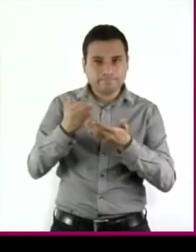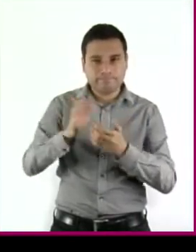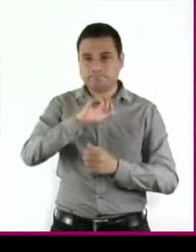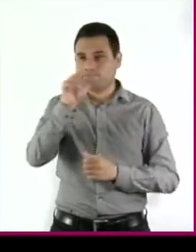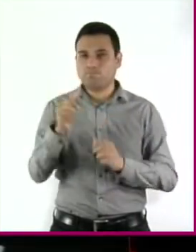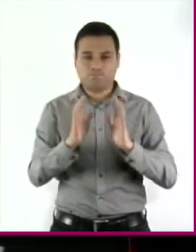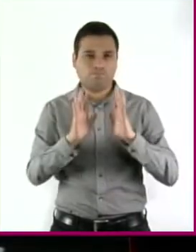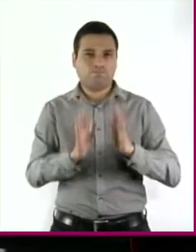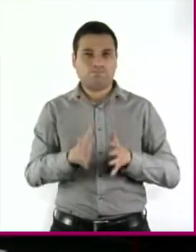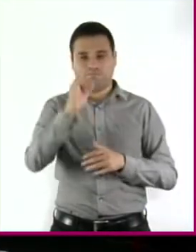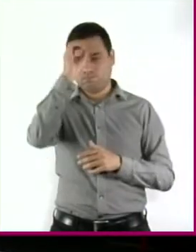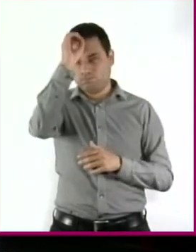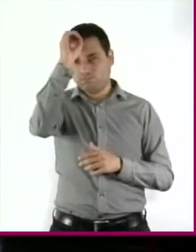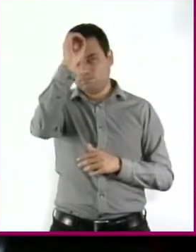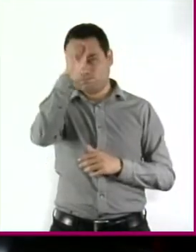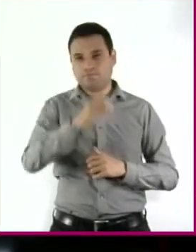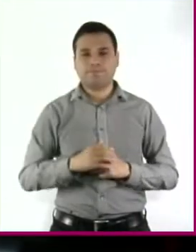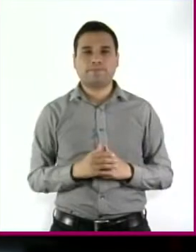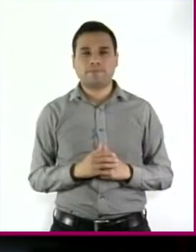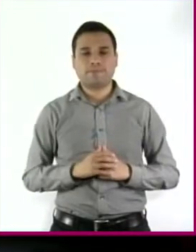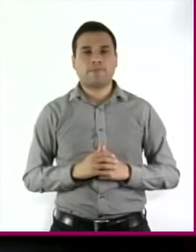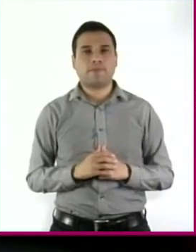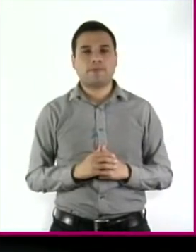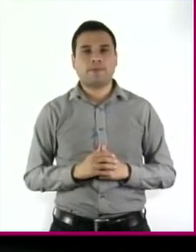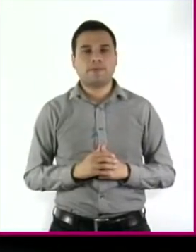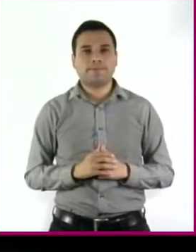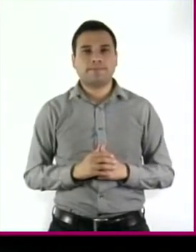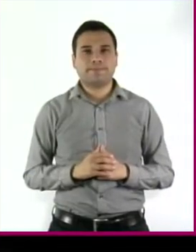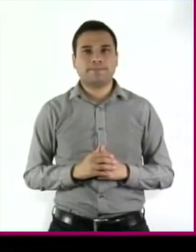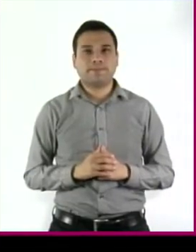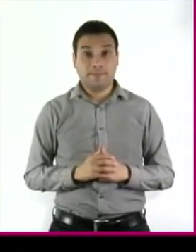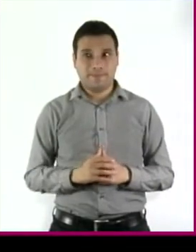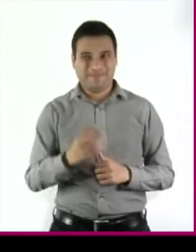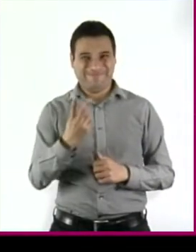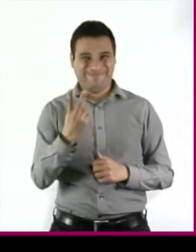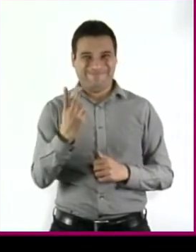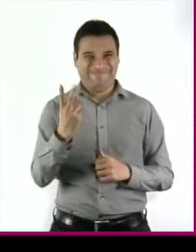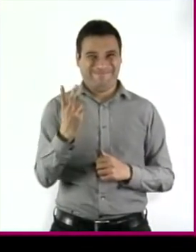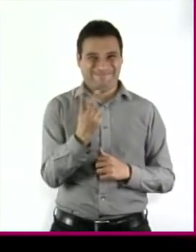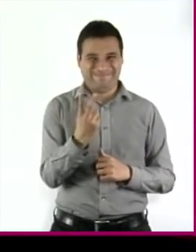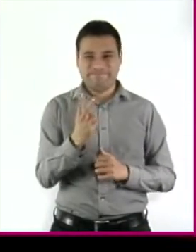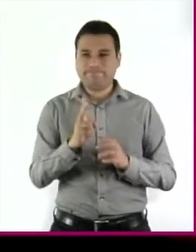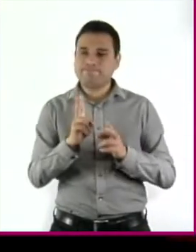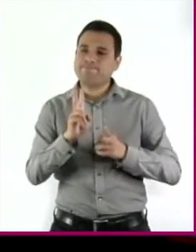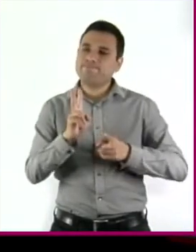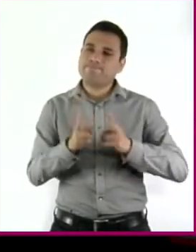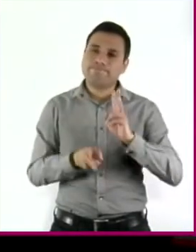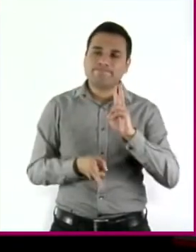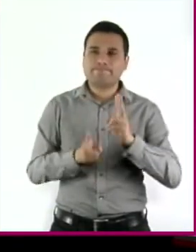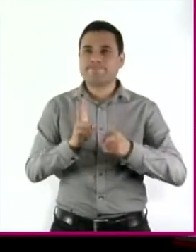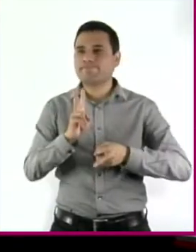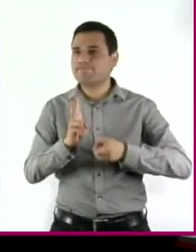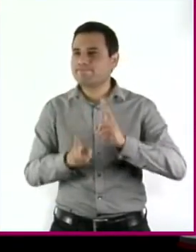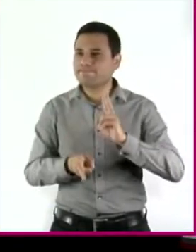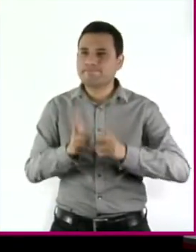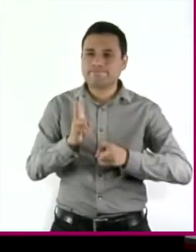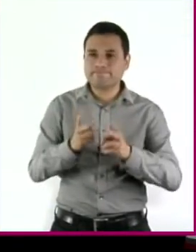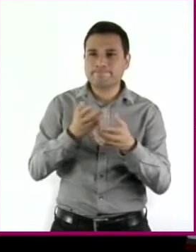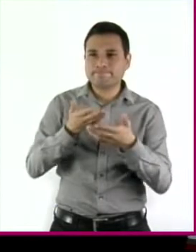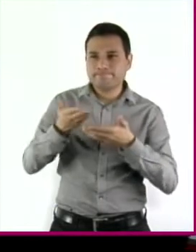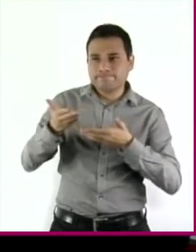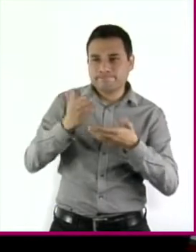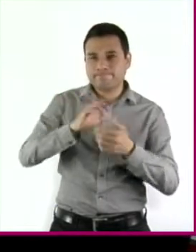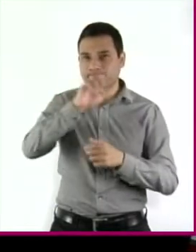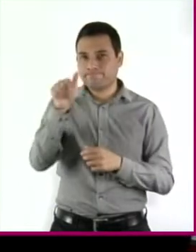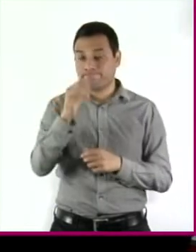justificada. En el transcurso de su intercambio comunicativo, valoran la corrección de las posturas